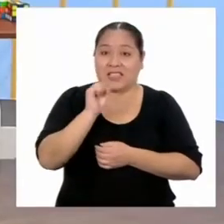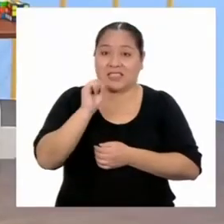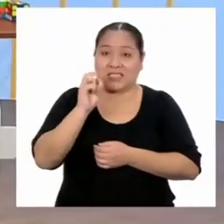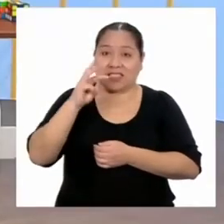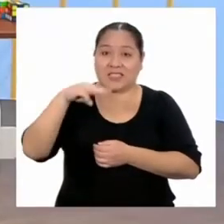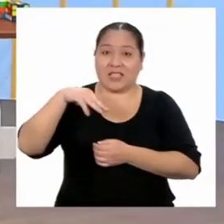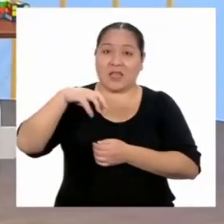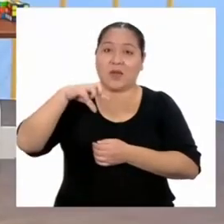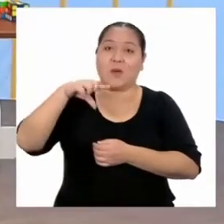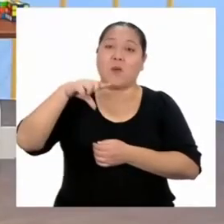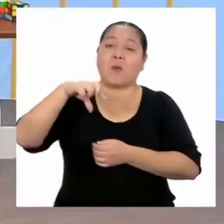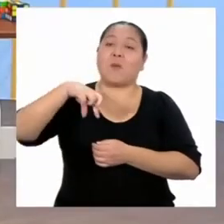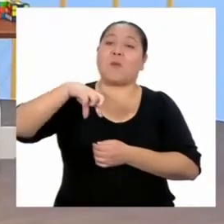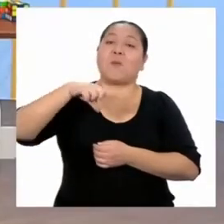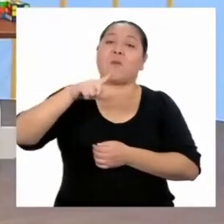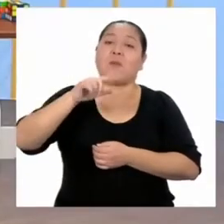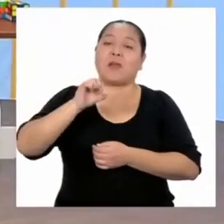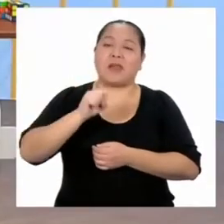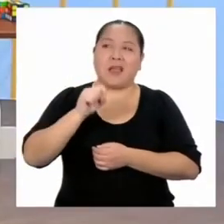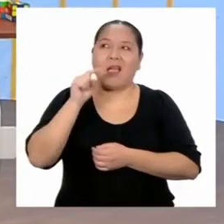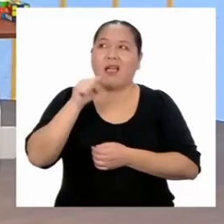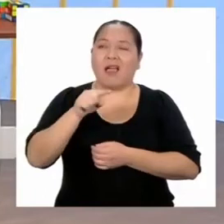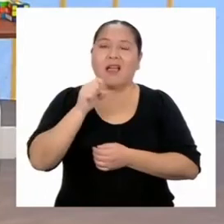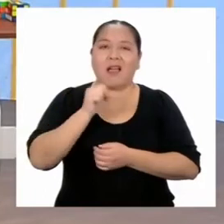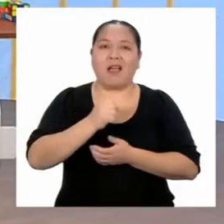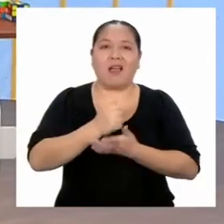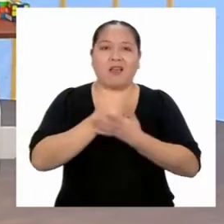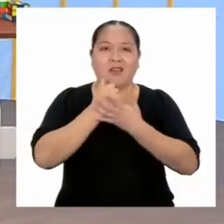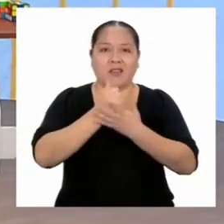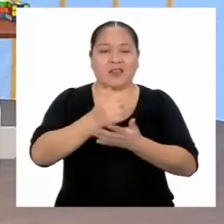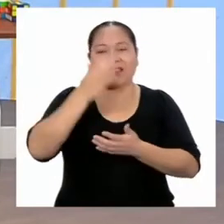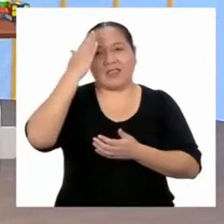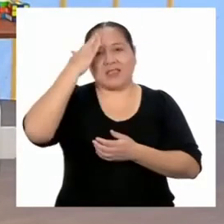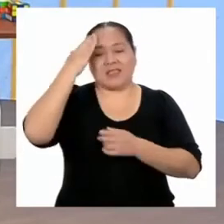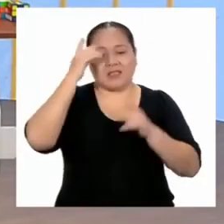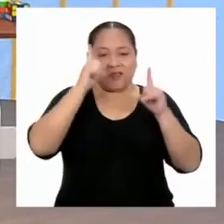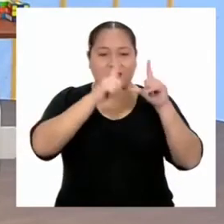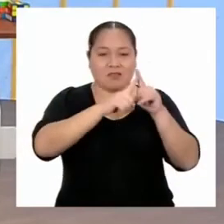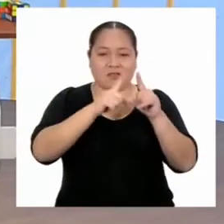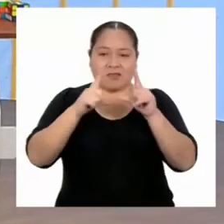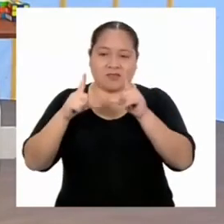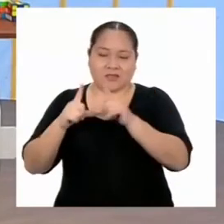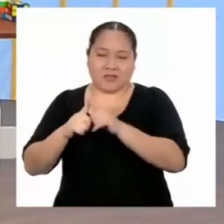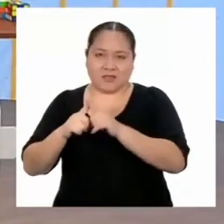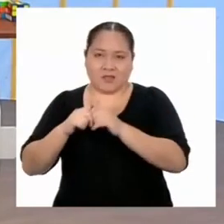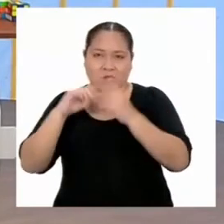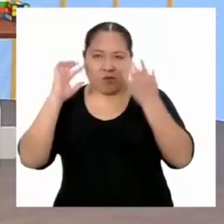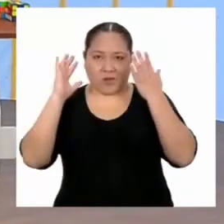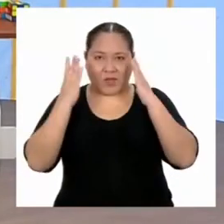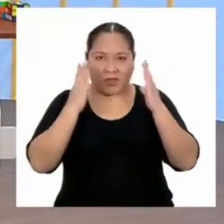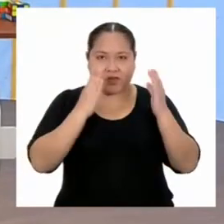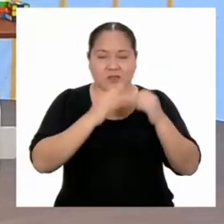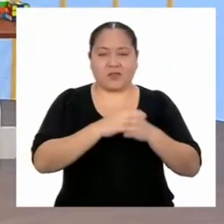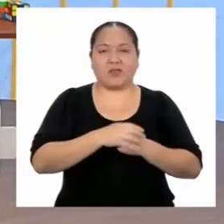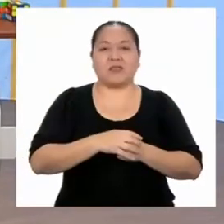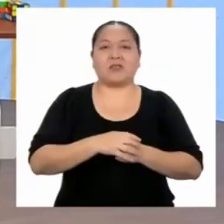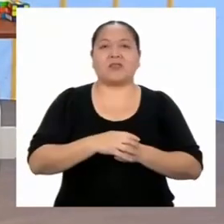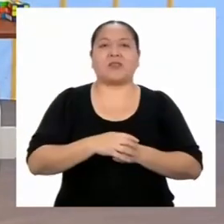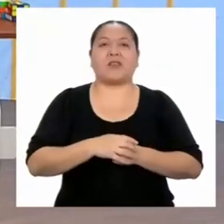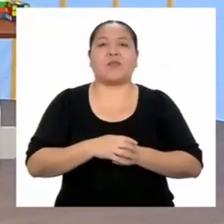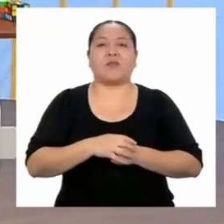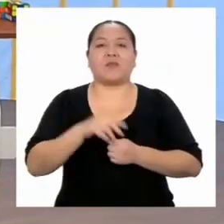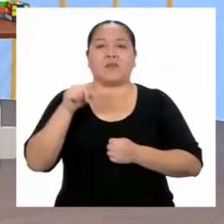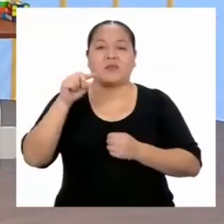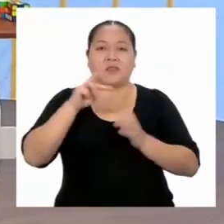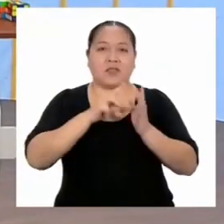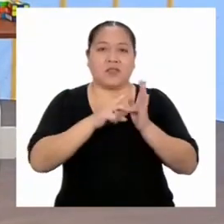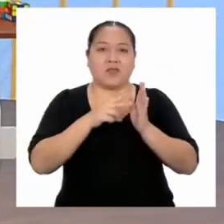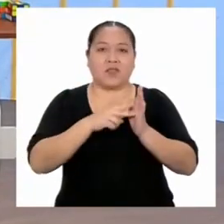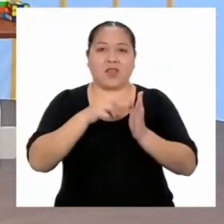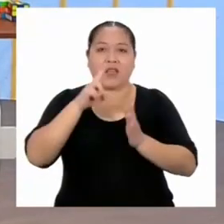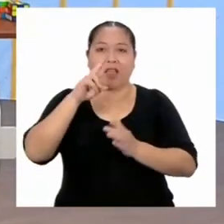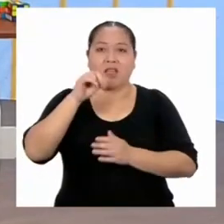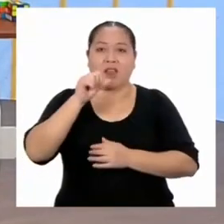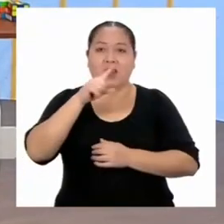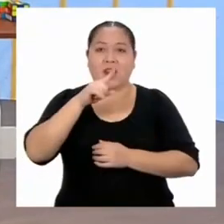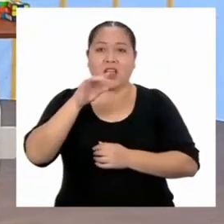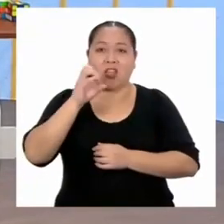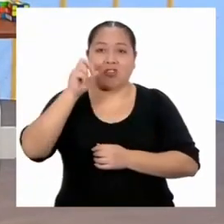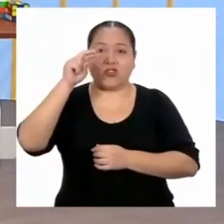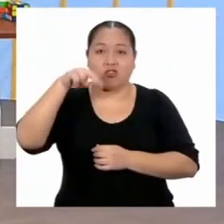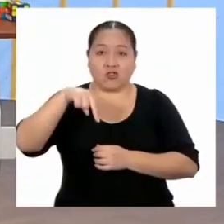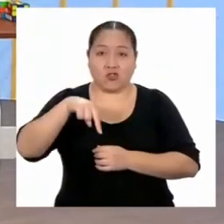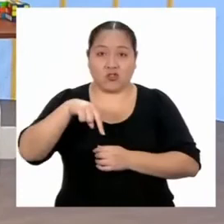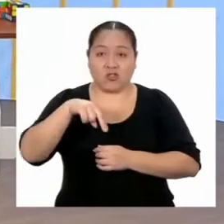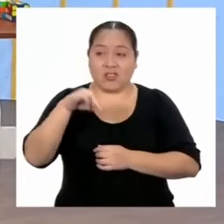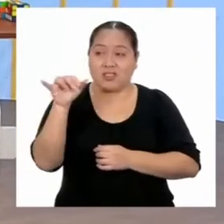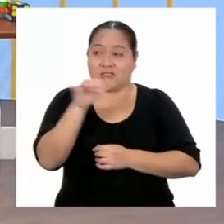Eso tiene mucho sentido. Si ya sé que ambos triángulos son semejantes, eso quiere decir que su razón de semejanza